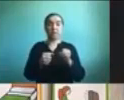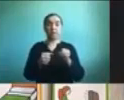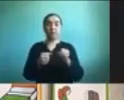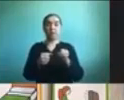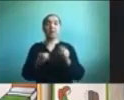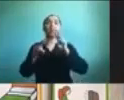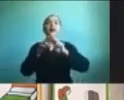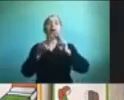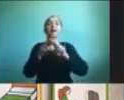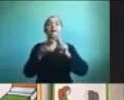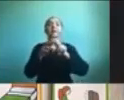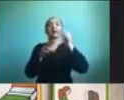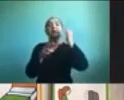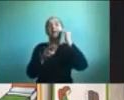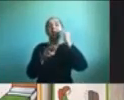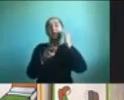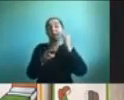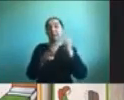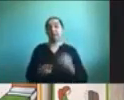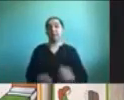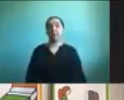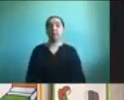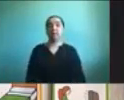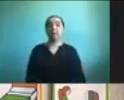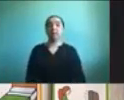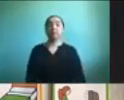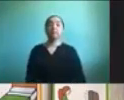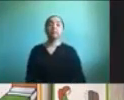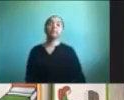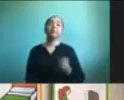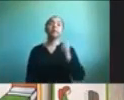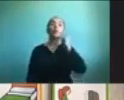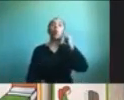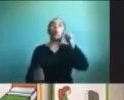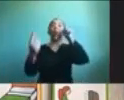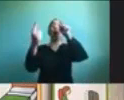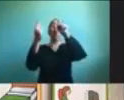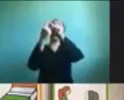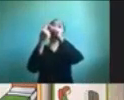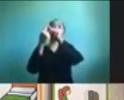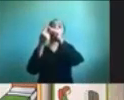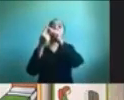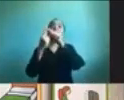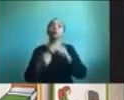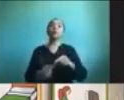niño y con el objetivo de aumentar su autonomía